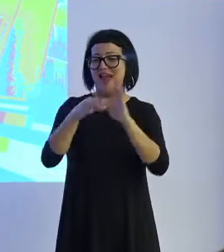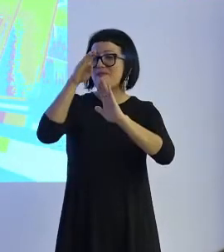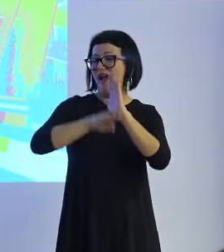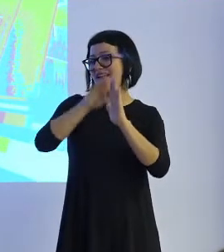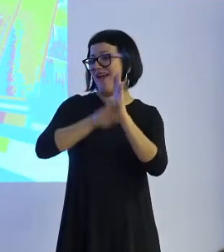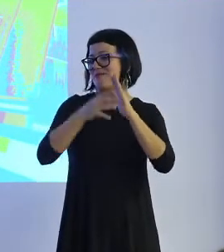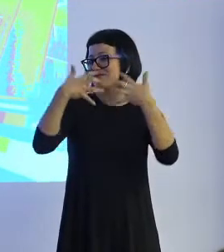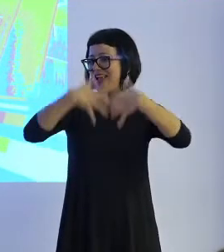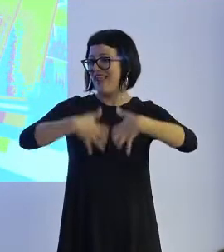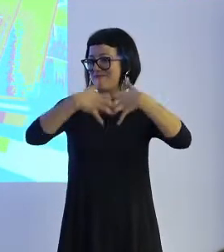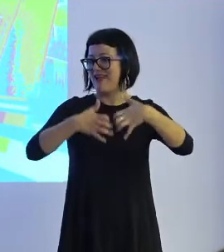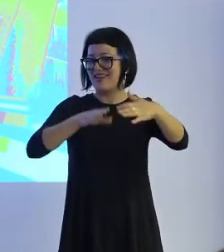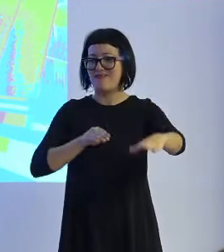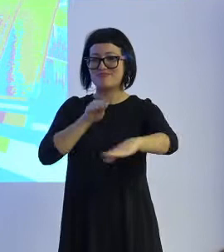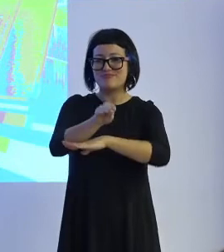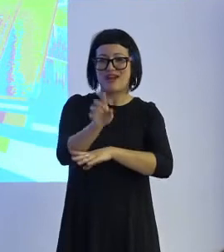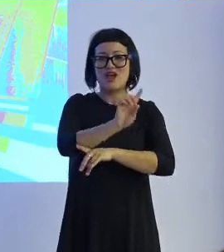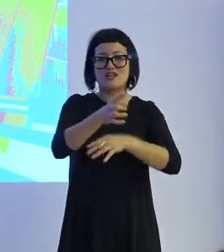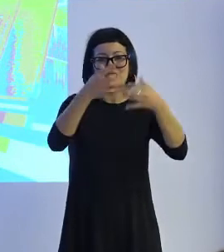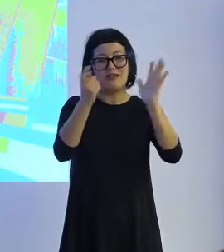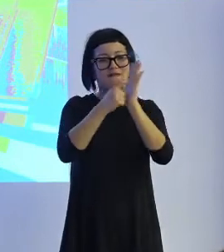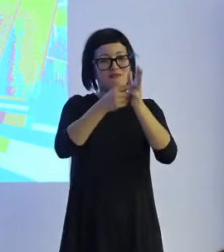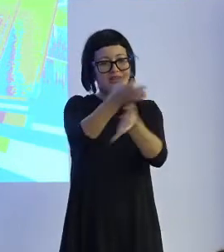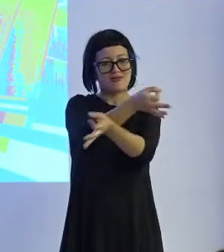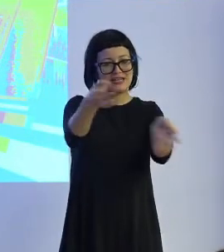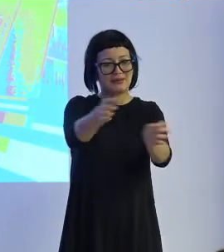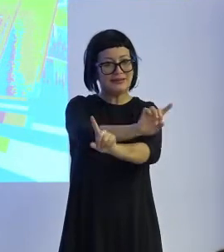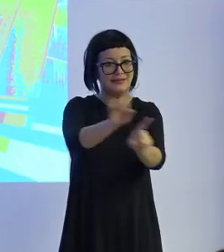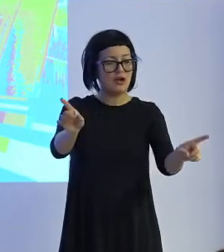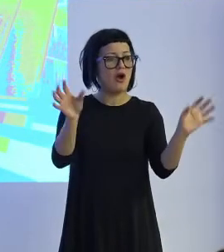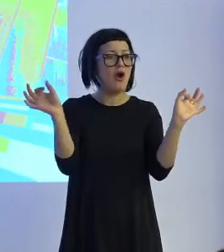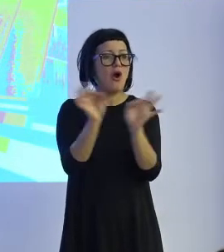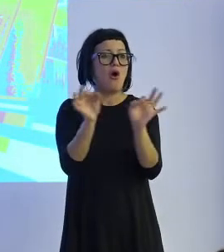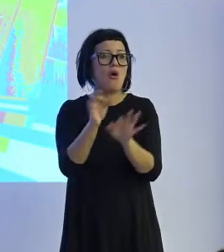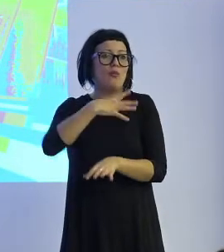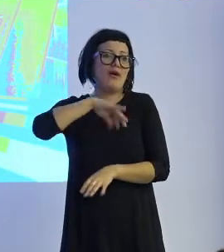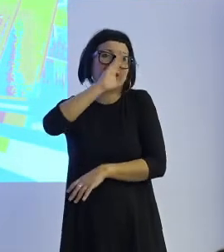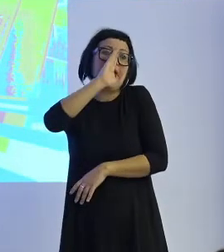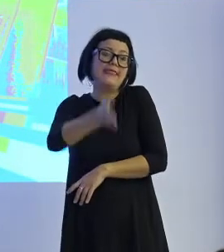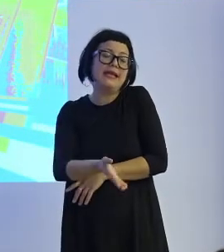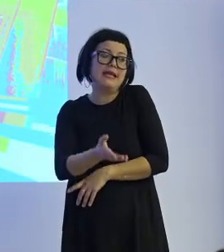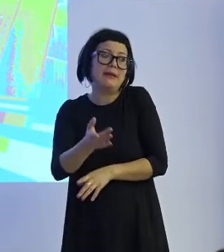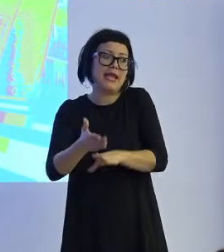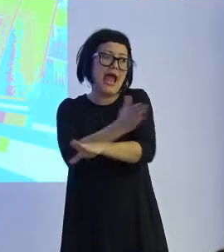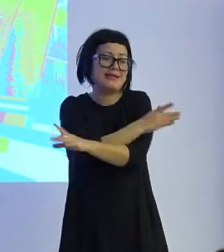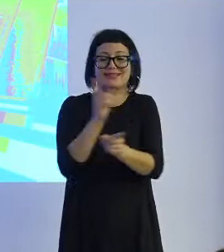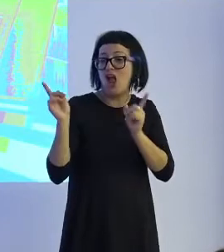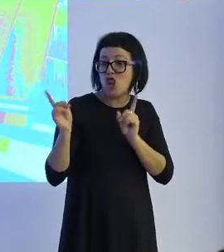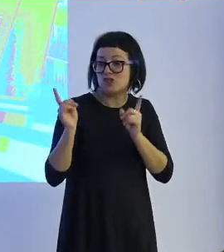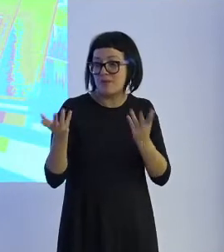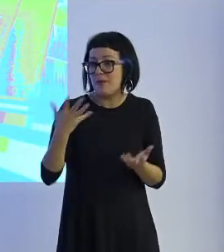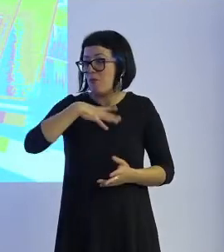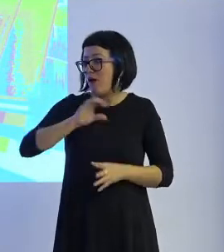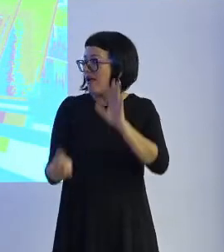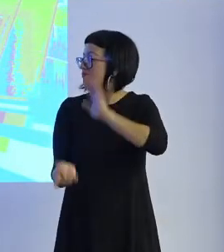introducimos a la máquina no se formulan correctamente o directamente no se prevén, pues puede darle